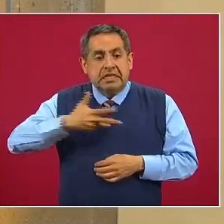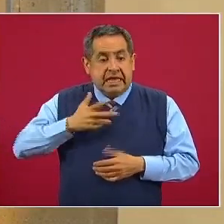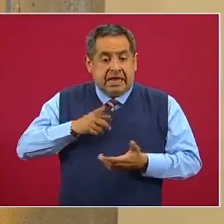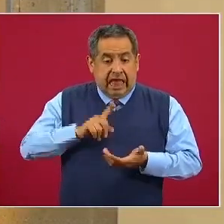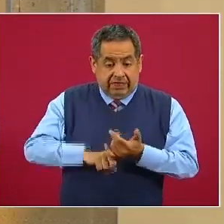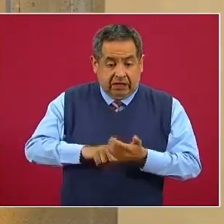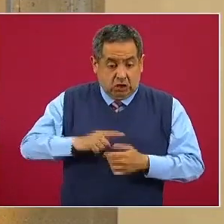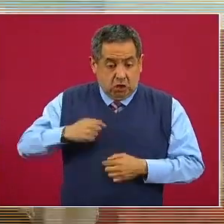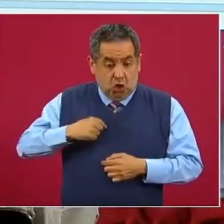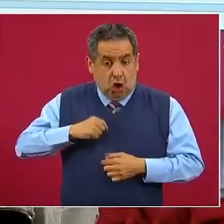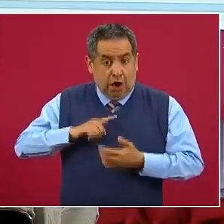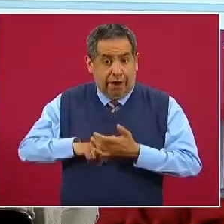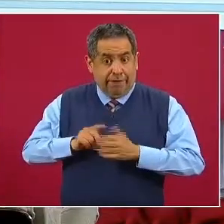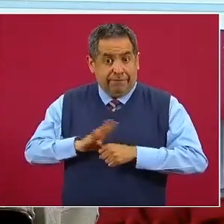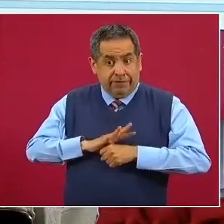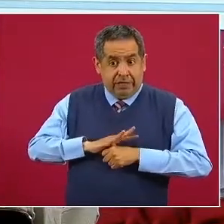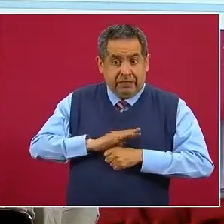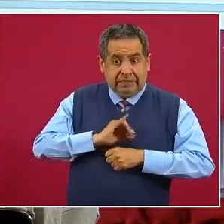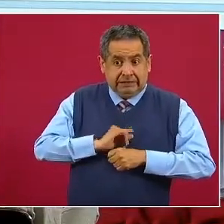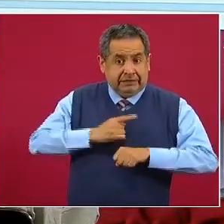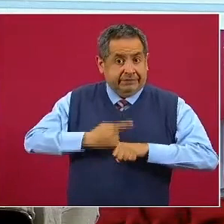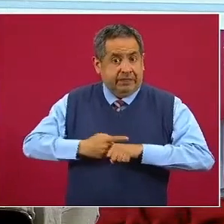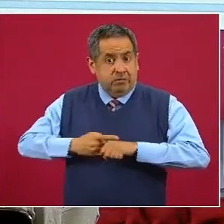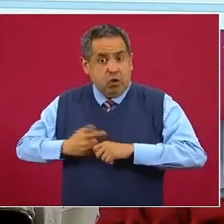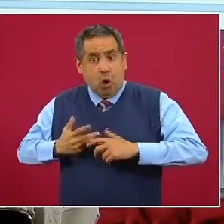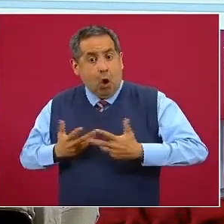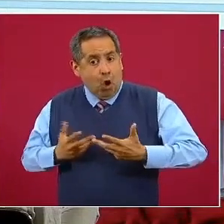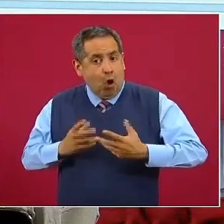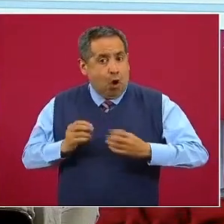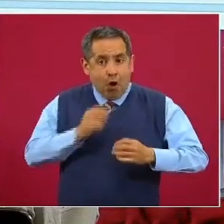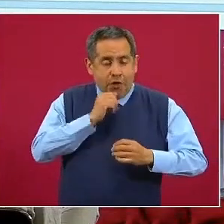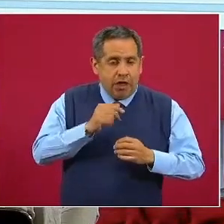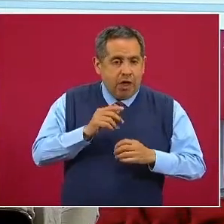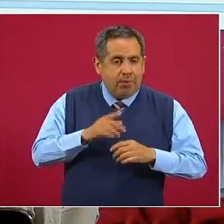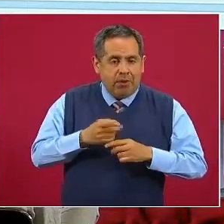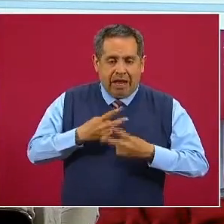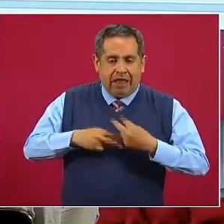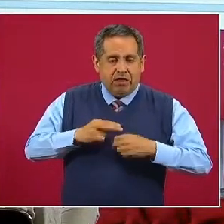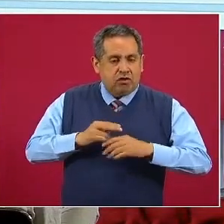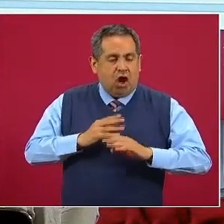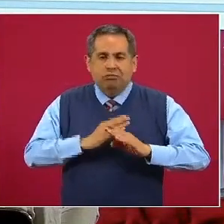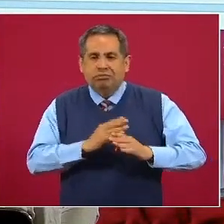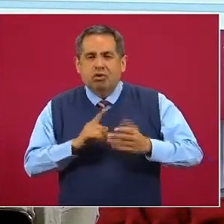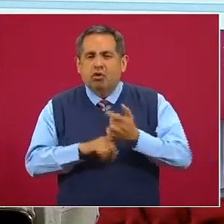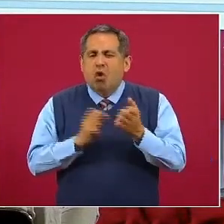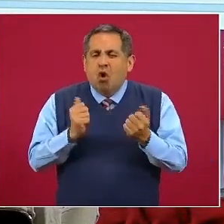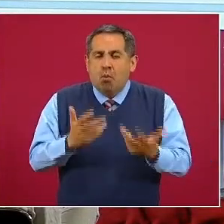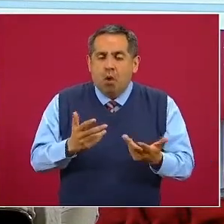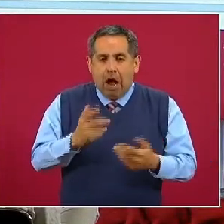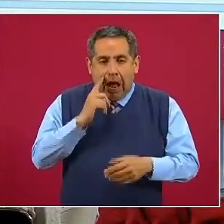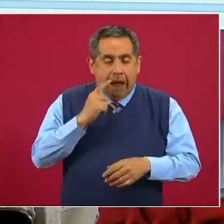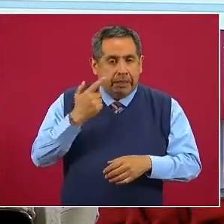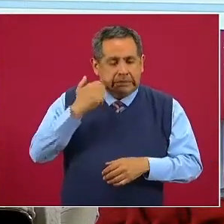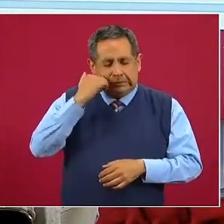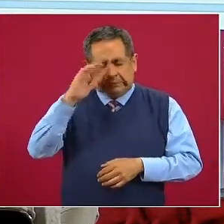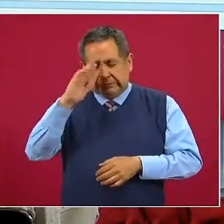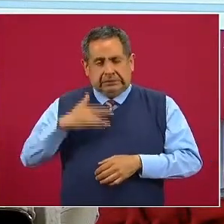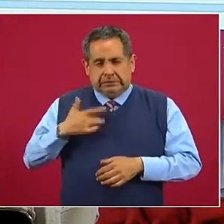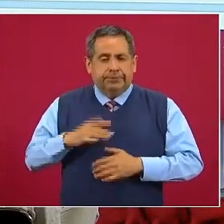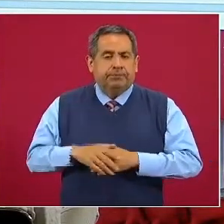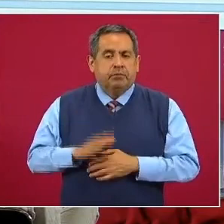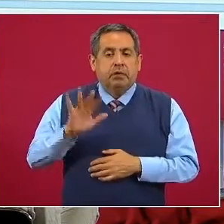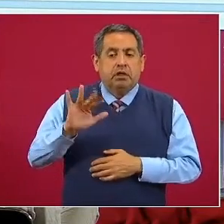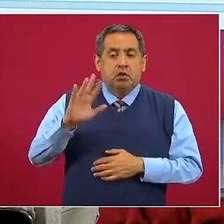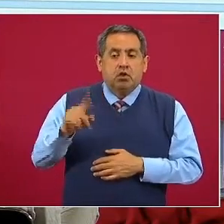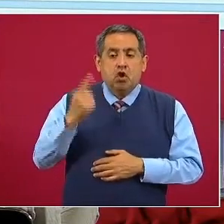virus SARS-CoV-2 y por lo tanto la enfermedad COVID-19 dado que desarrollan signos y síntomas, 51%